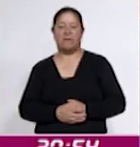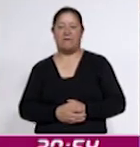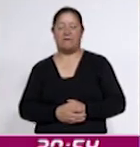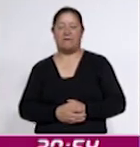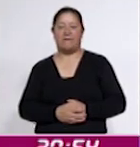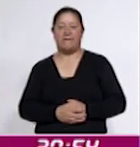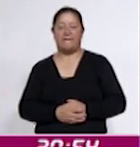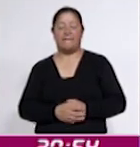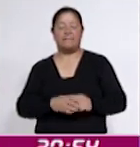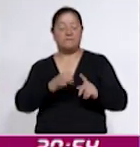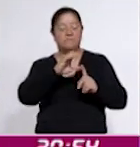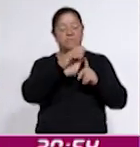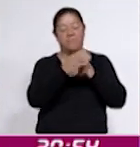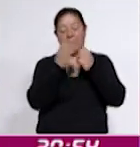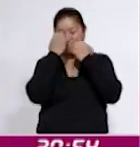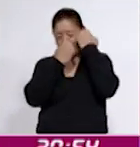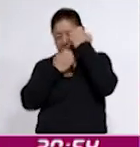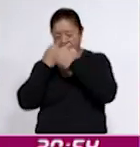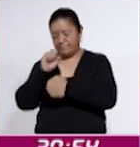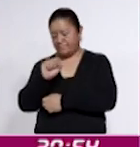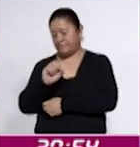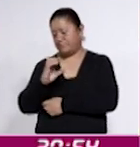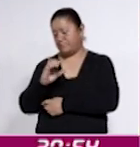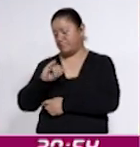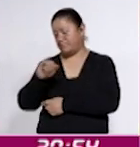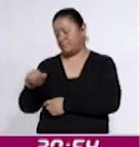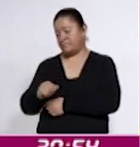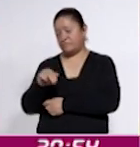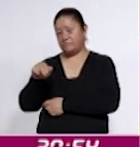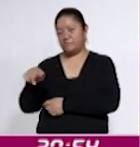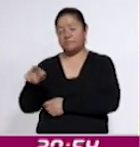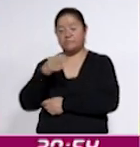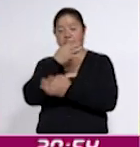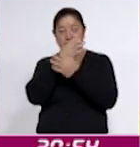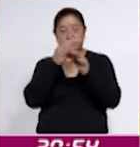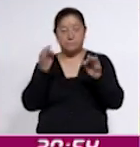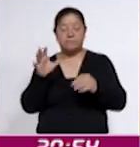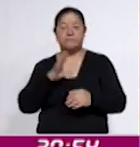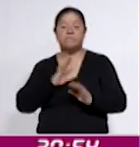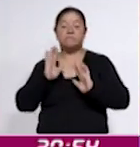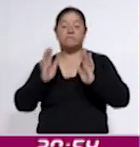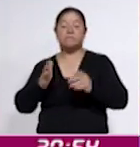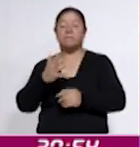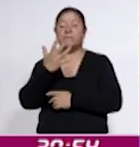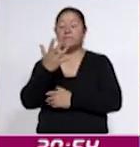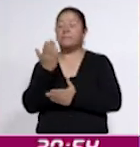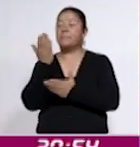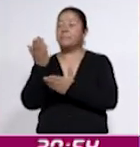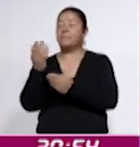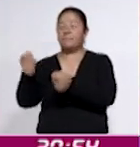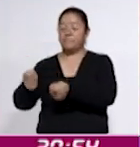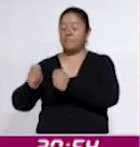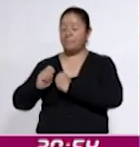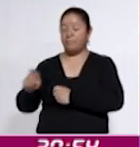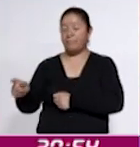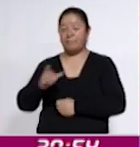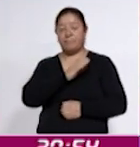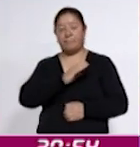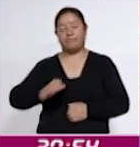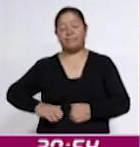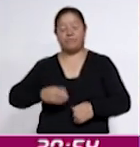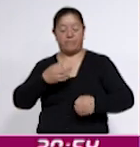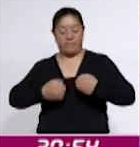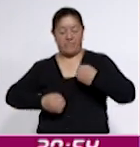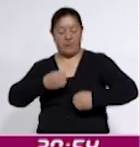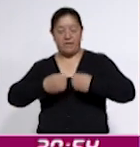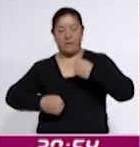El Comité de Evaluación de la Suprema Corte de Justicia de la Nación informó que recibió las primeras cinco solicitudes de candidatos a la elección de juez de